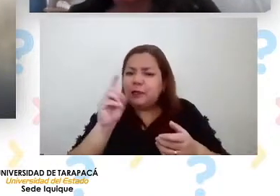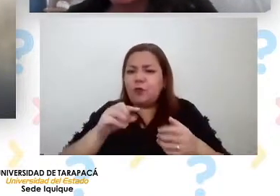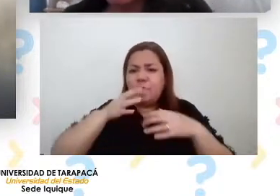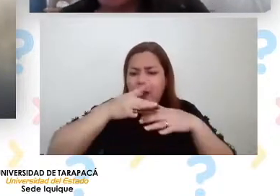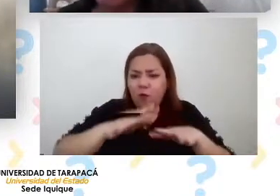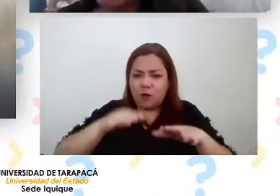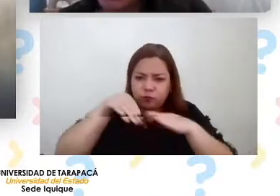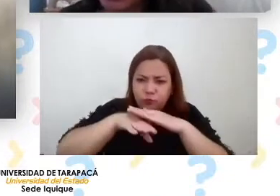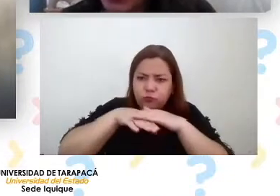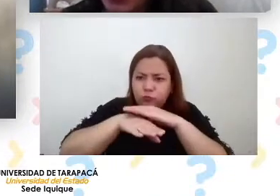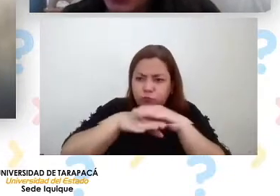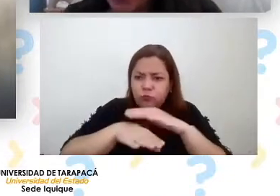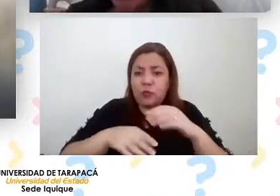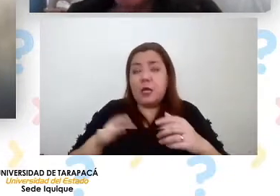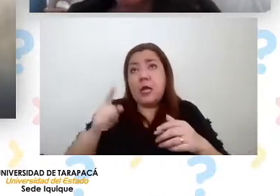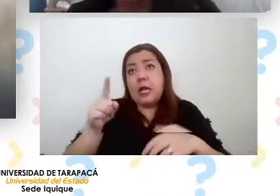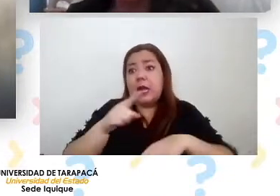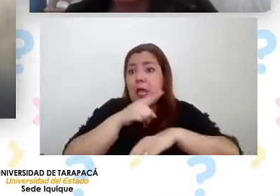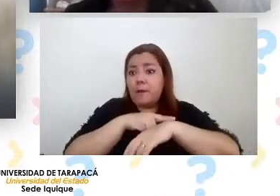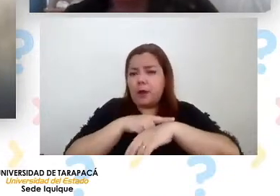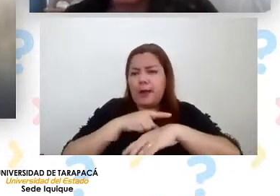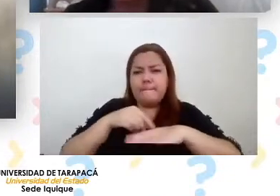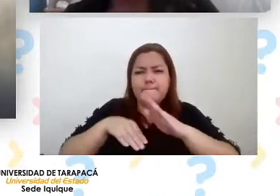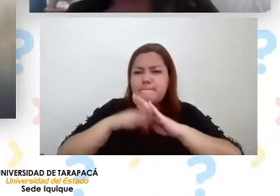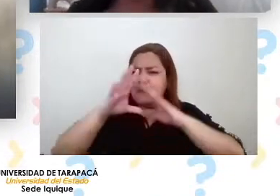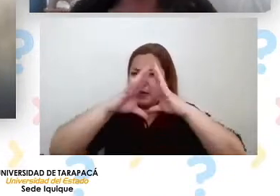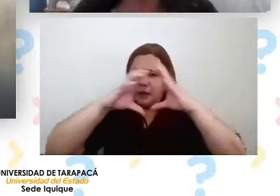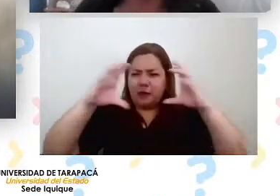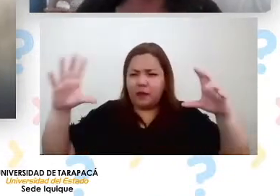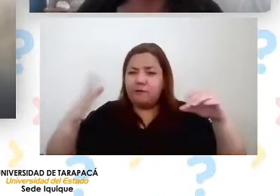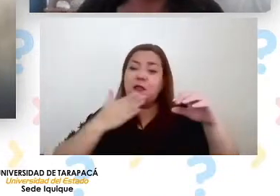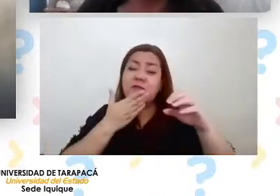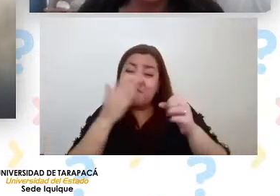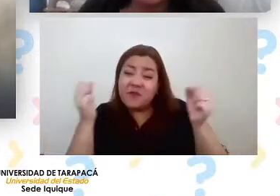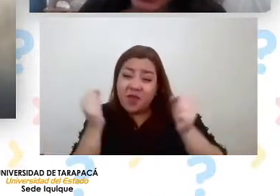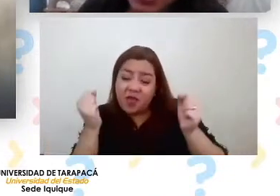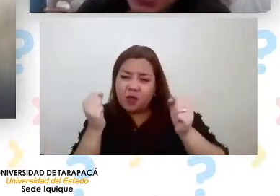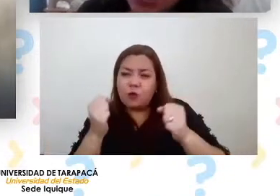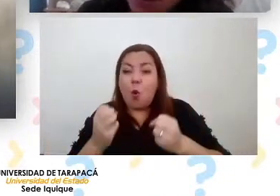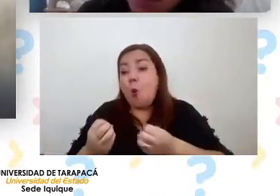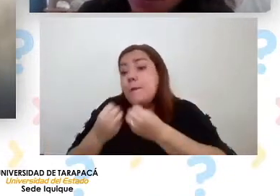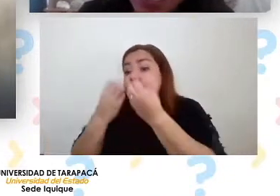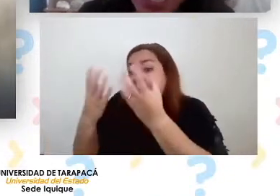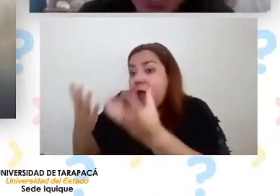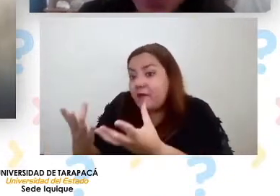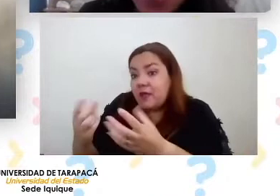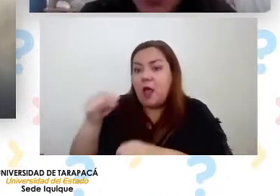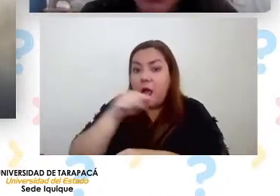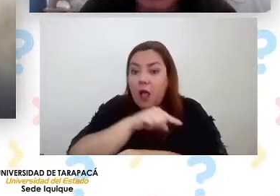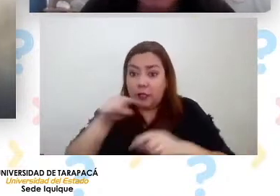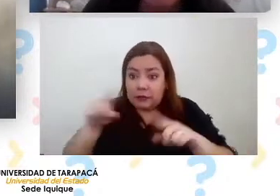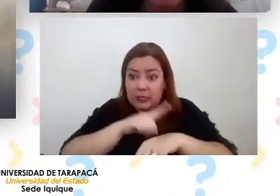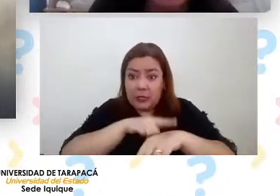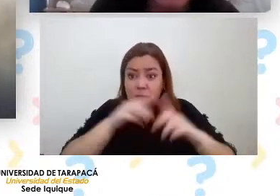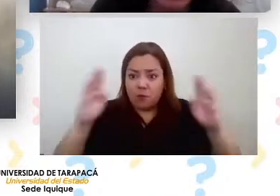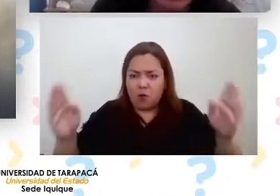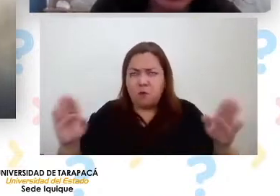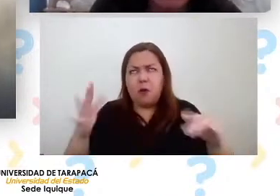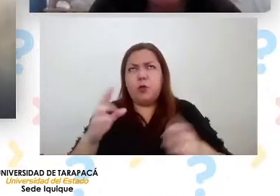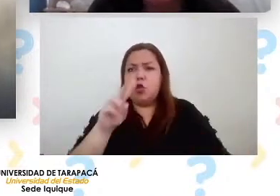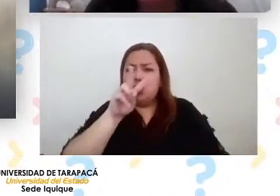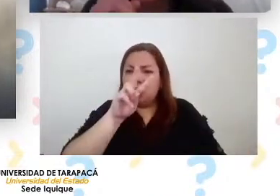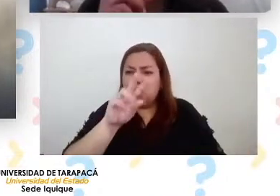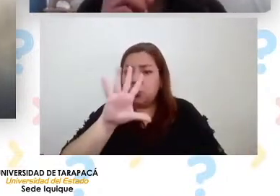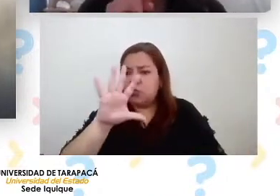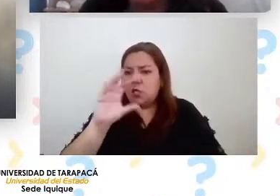es invierno primavera, podemos acumular hasta 250 litros por cada una de estas mallas